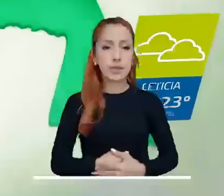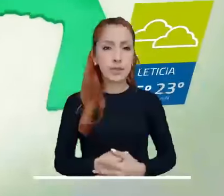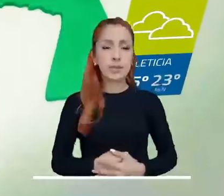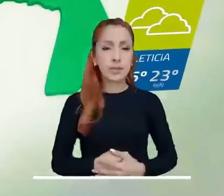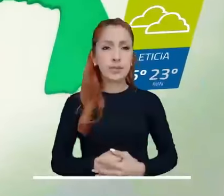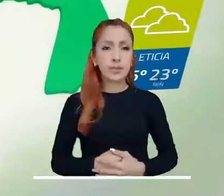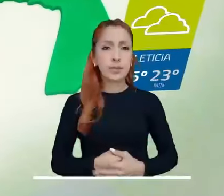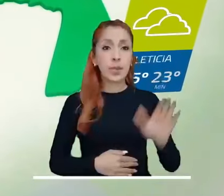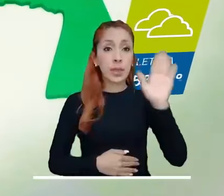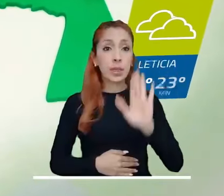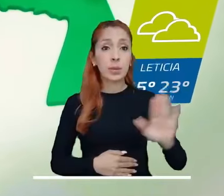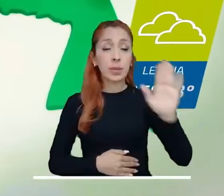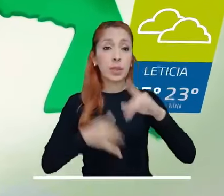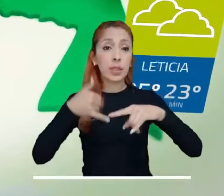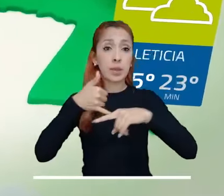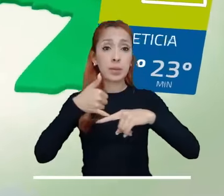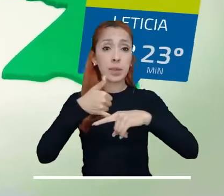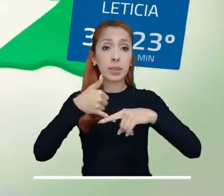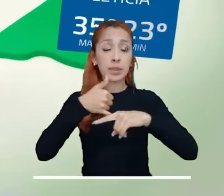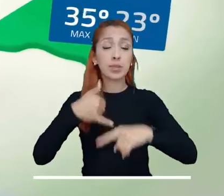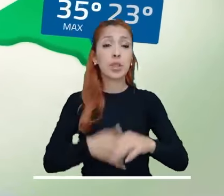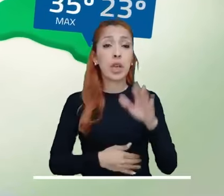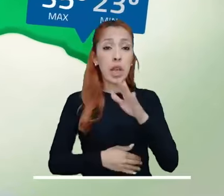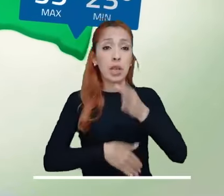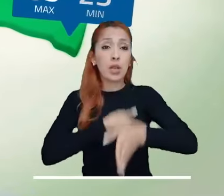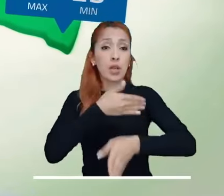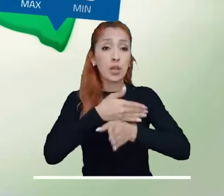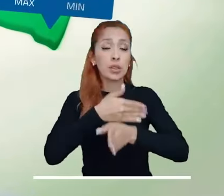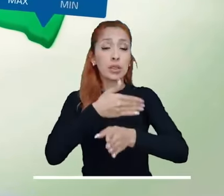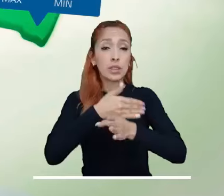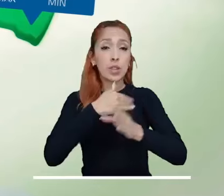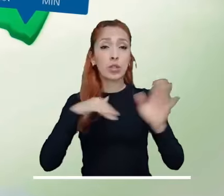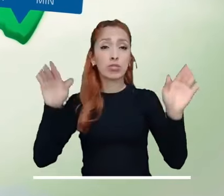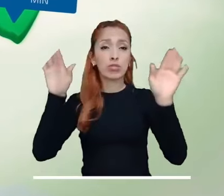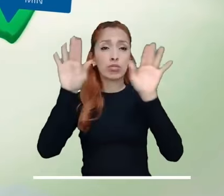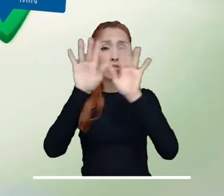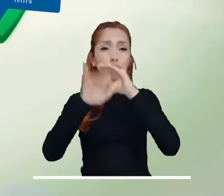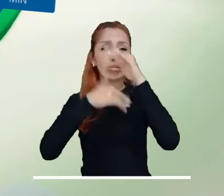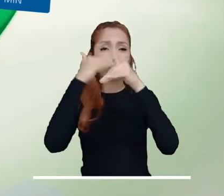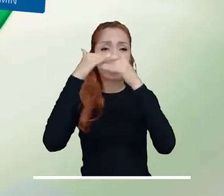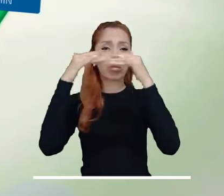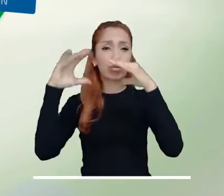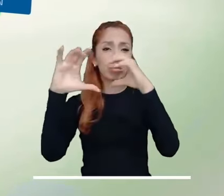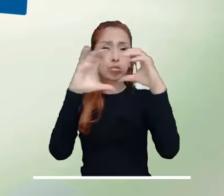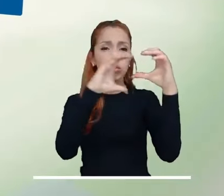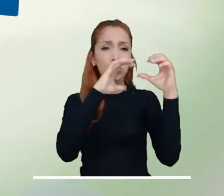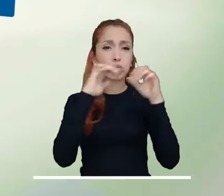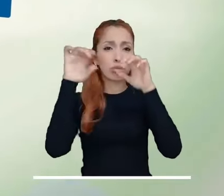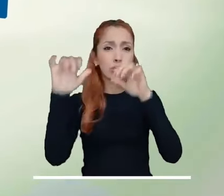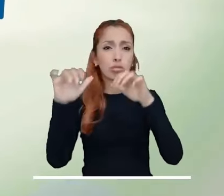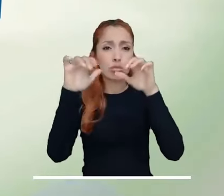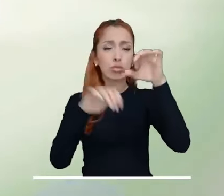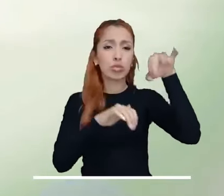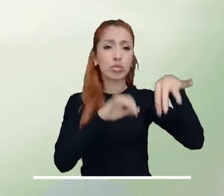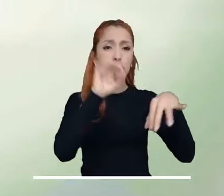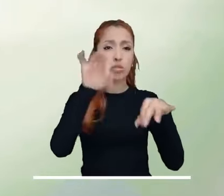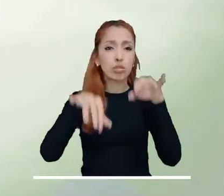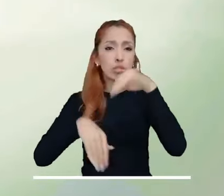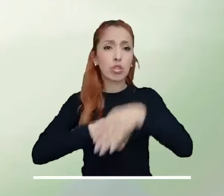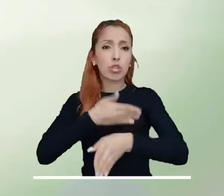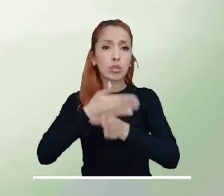cuales se mantendrán durante la tarde. Los departamentos amazónicos iniciarán la jornada entre nubes y